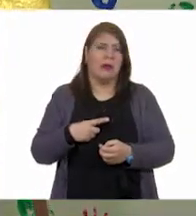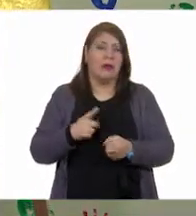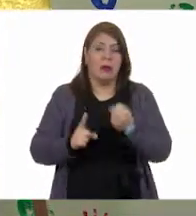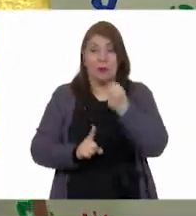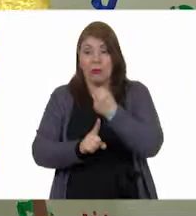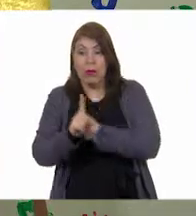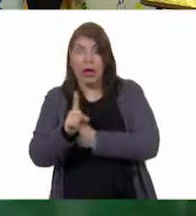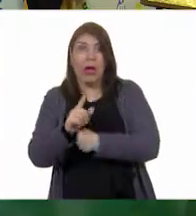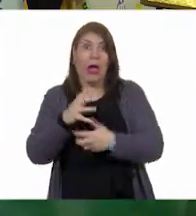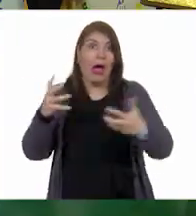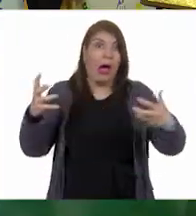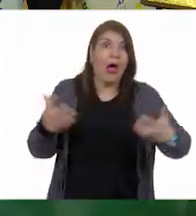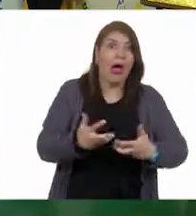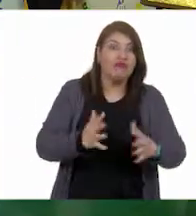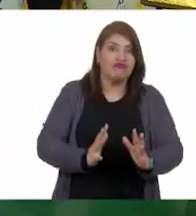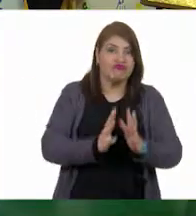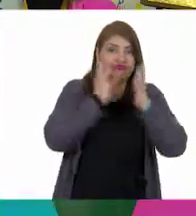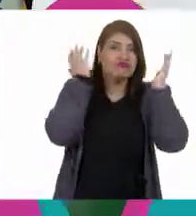conflictos?